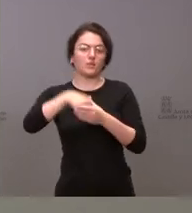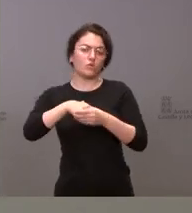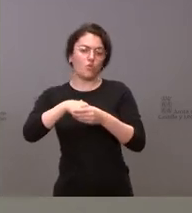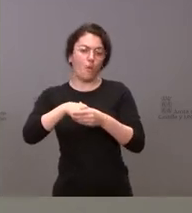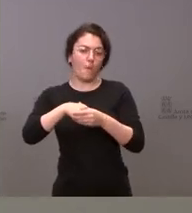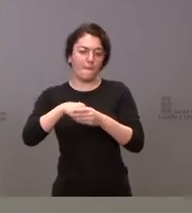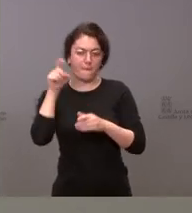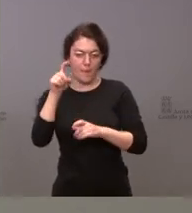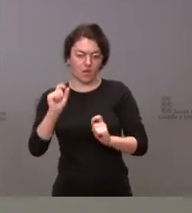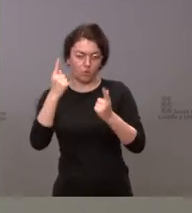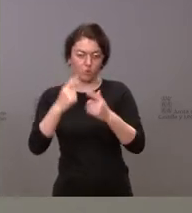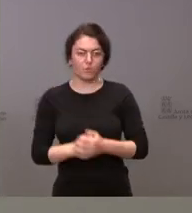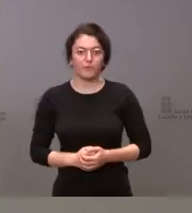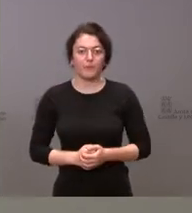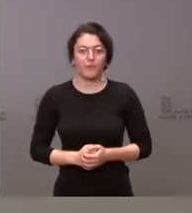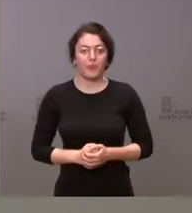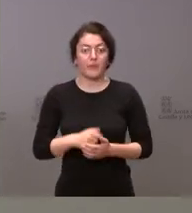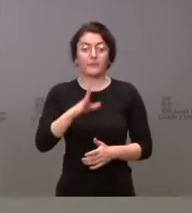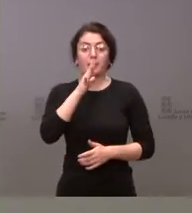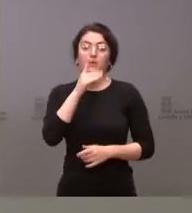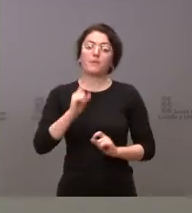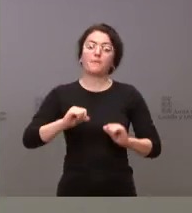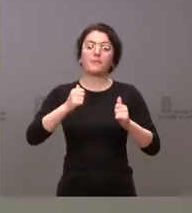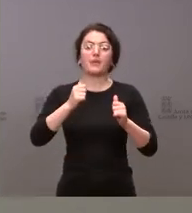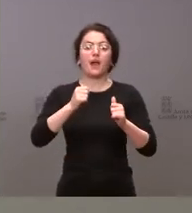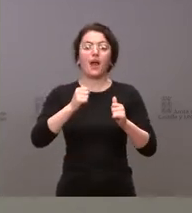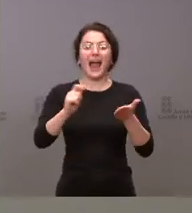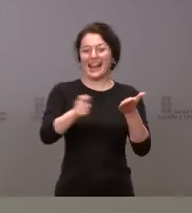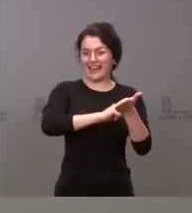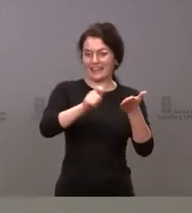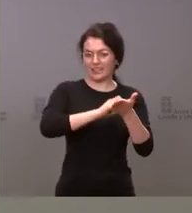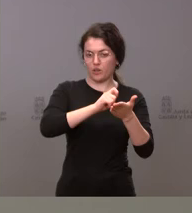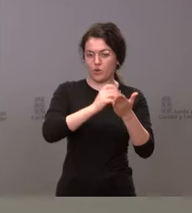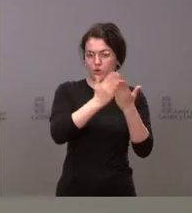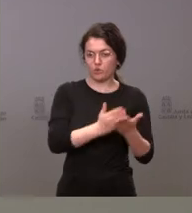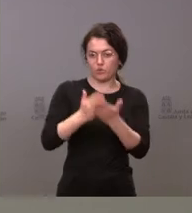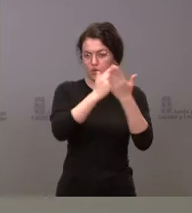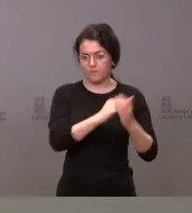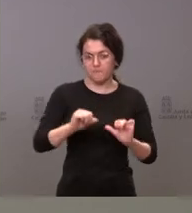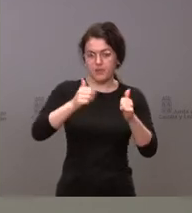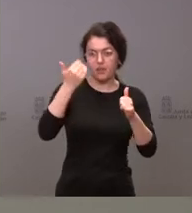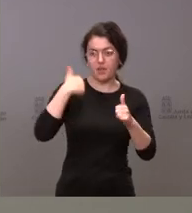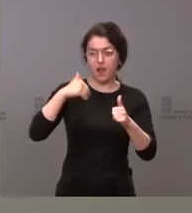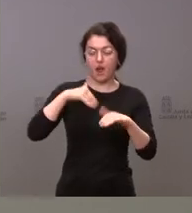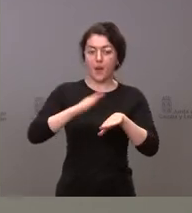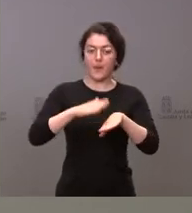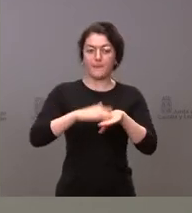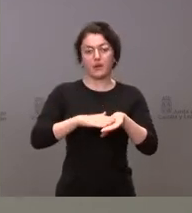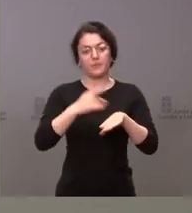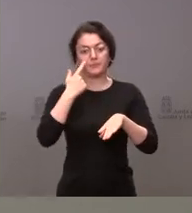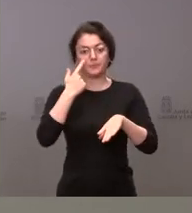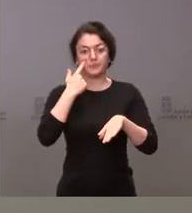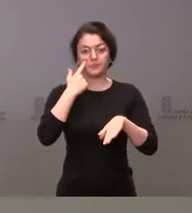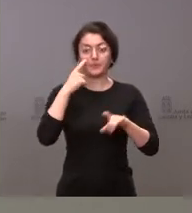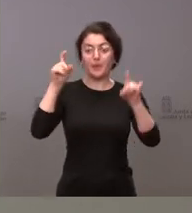Por tanto, en este momento ya empezaremos a abordar el calendario escolar con las organizaciones sindicales a la hora de determinar las condiciones de este personal